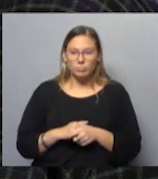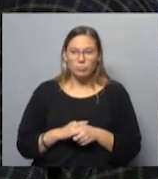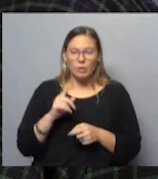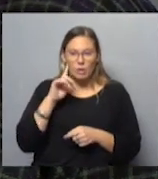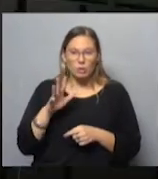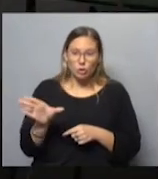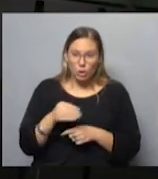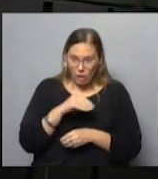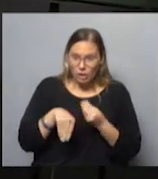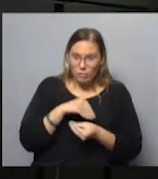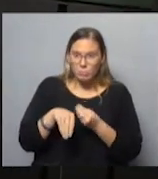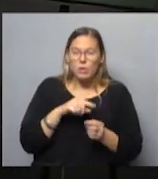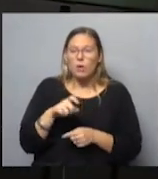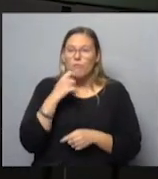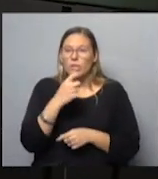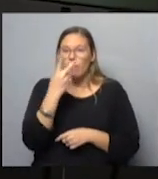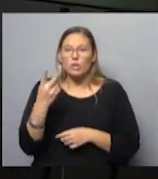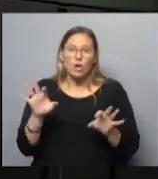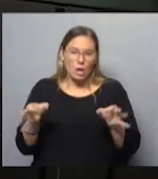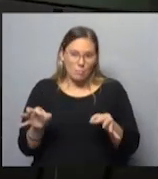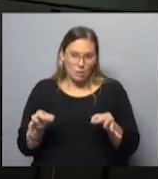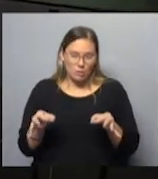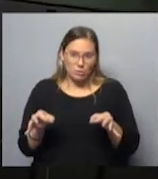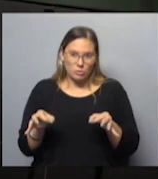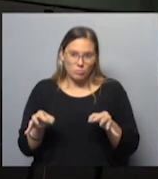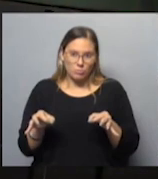¿Están todos los integrantes? No, faltaban dos de mis hermanos,